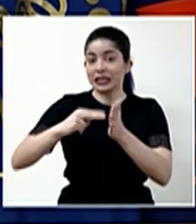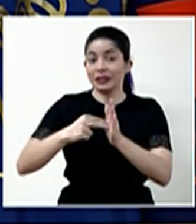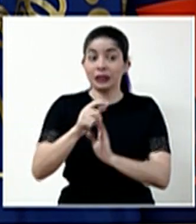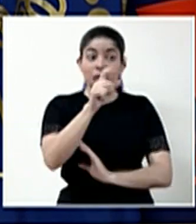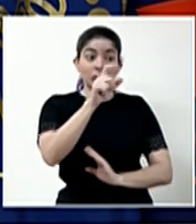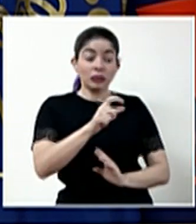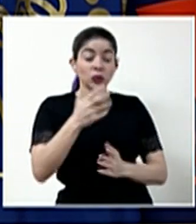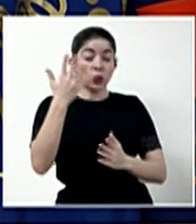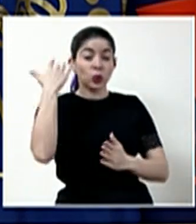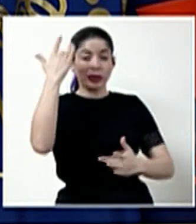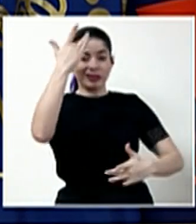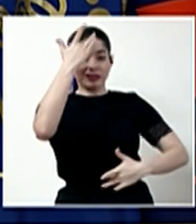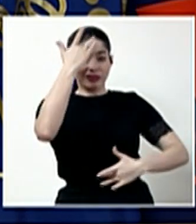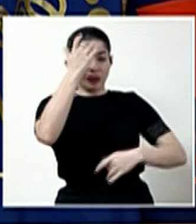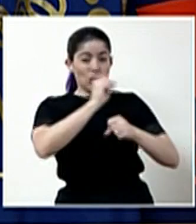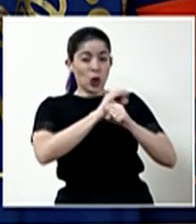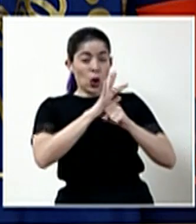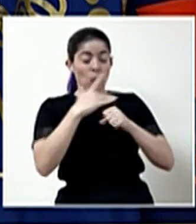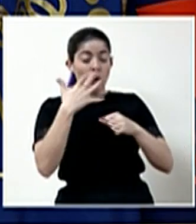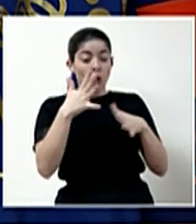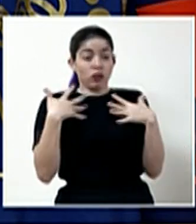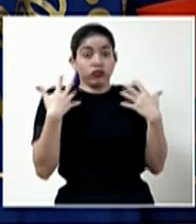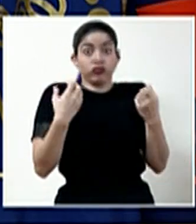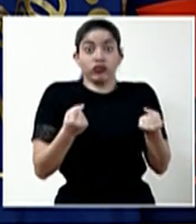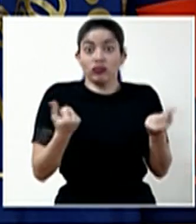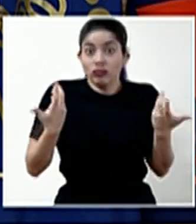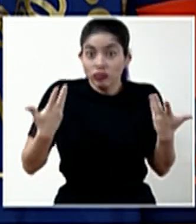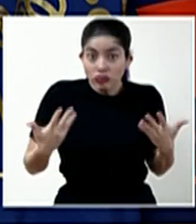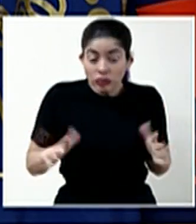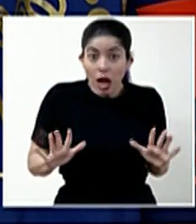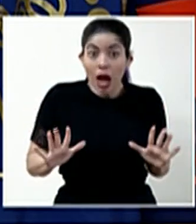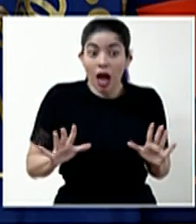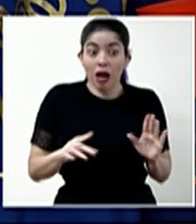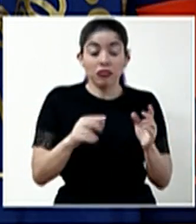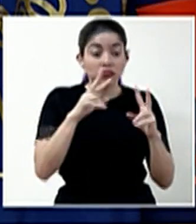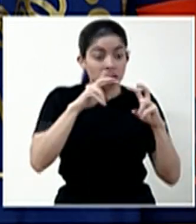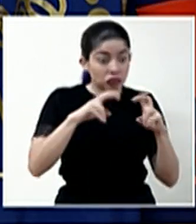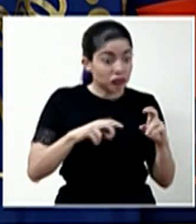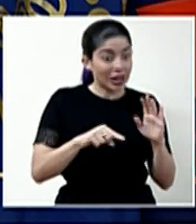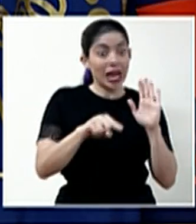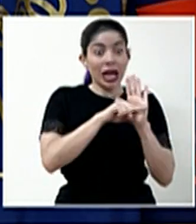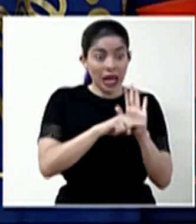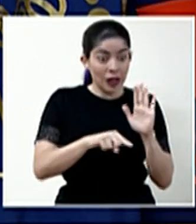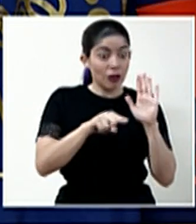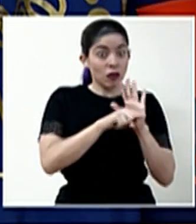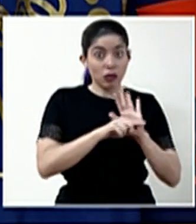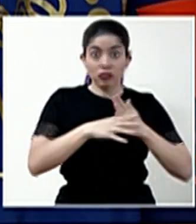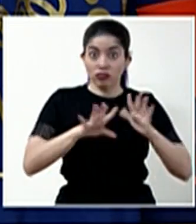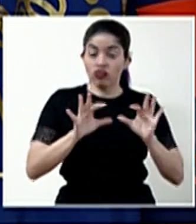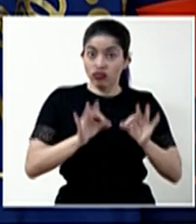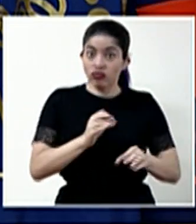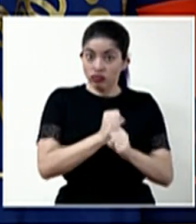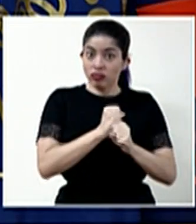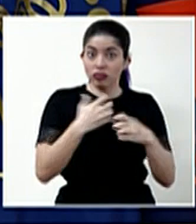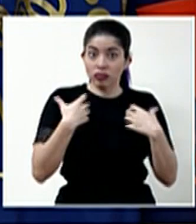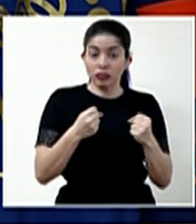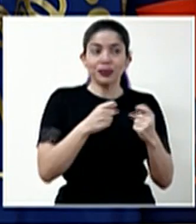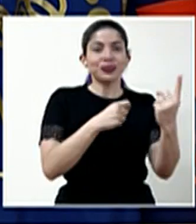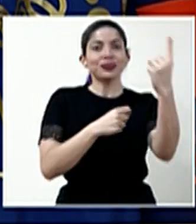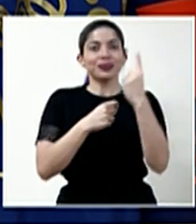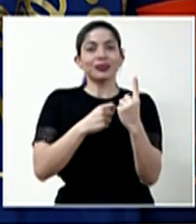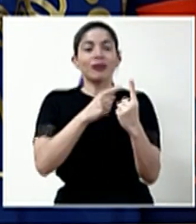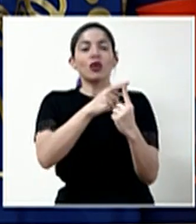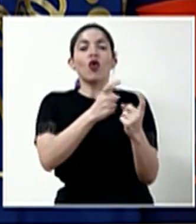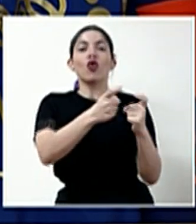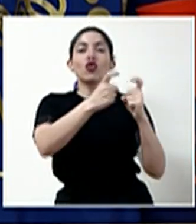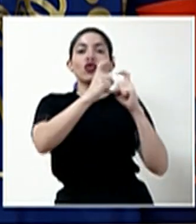recuperaron de COVID-19 y ya dieron negativo dos veces, puedan donar sangre.